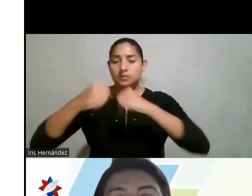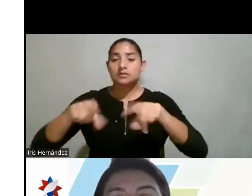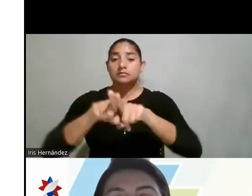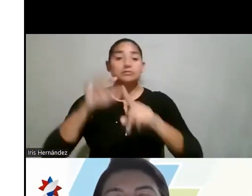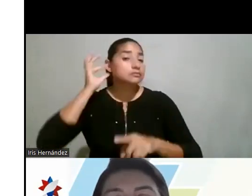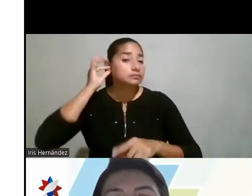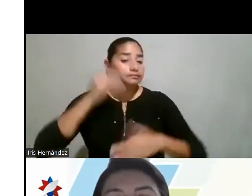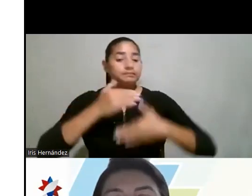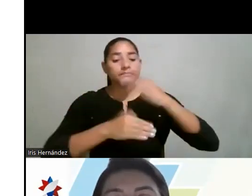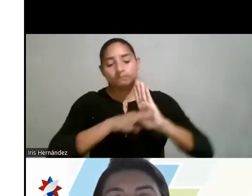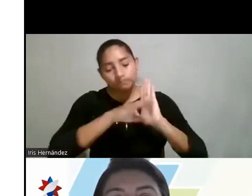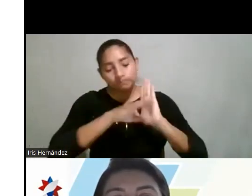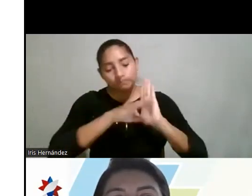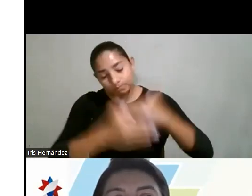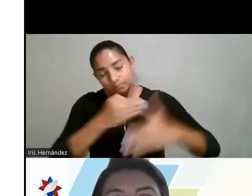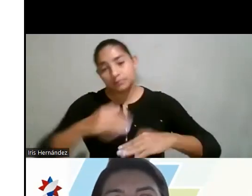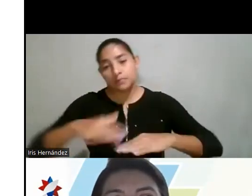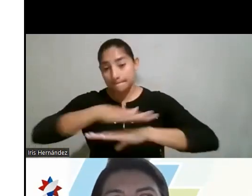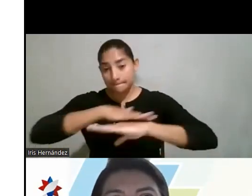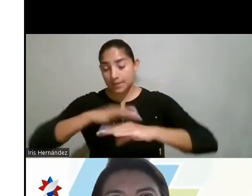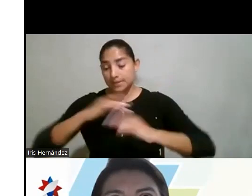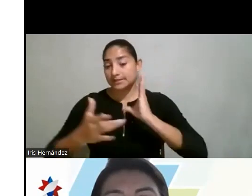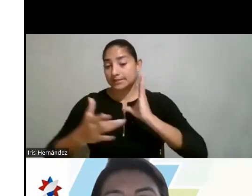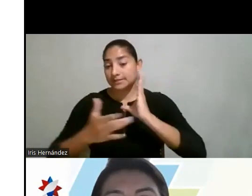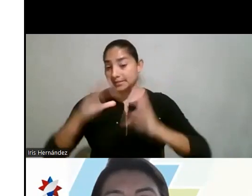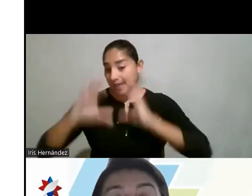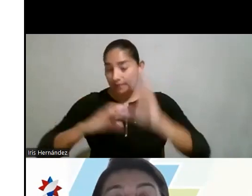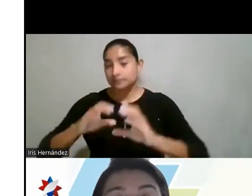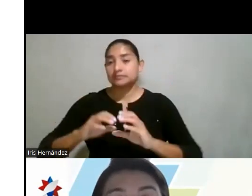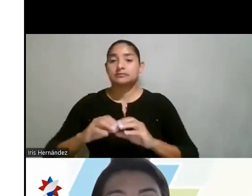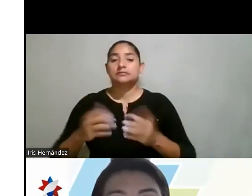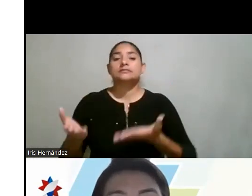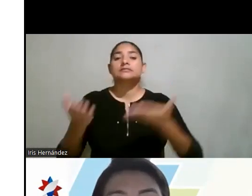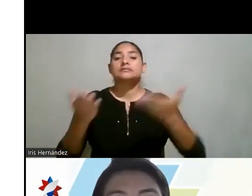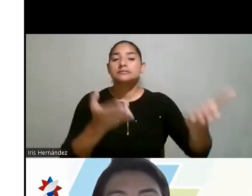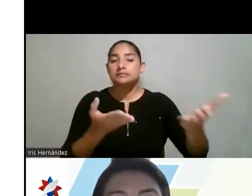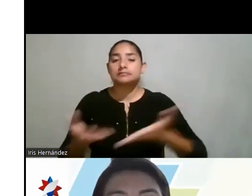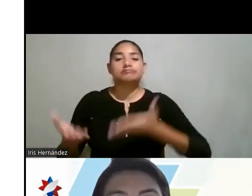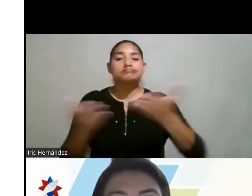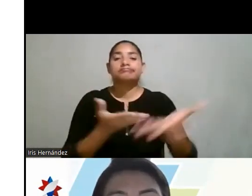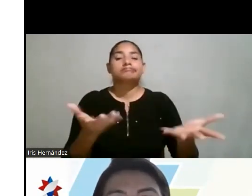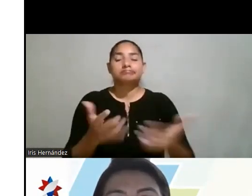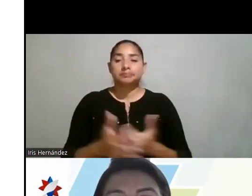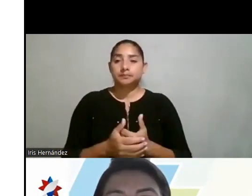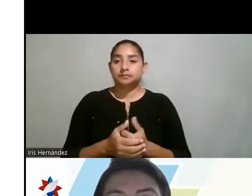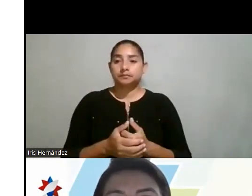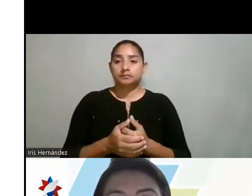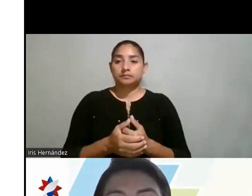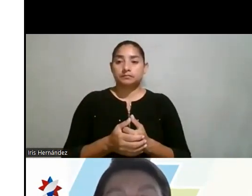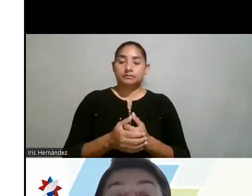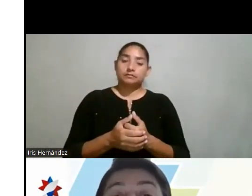mujeres emprendedoras de base científico-tecnológica y también, facilitar sus